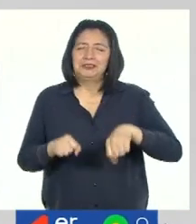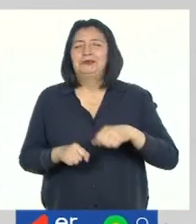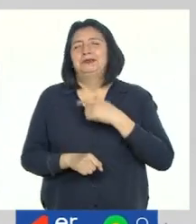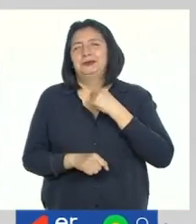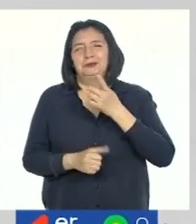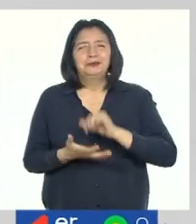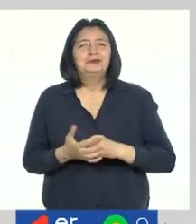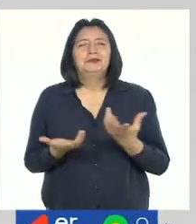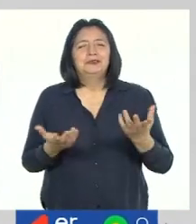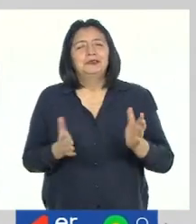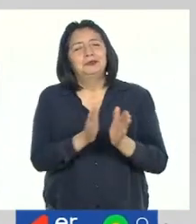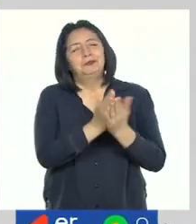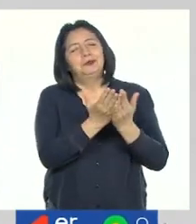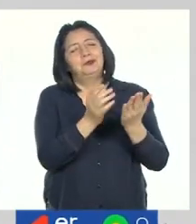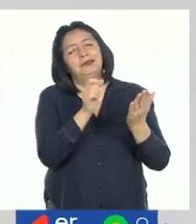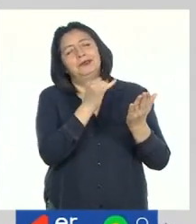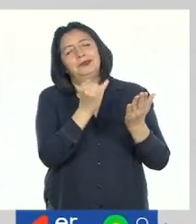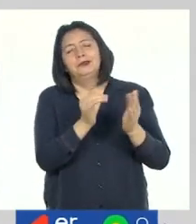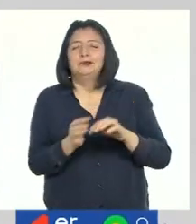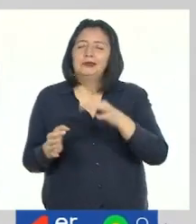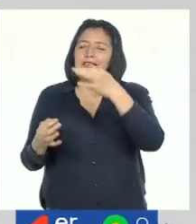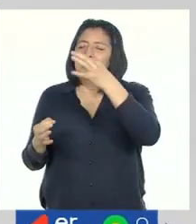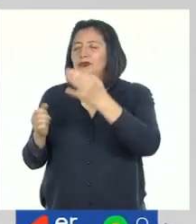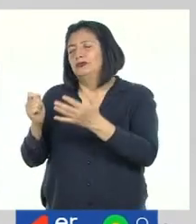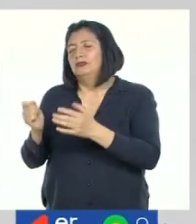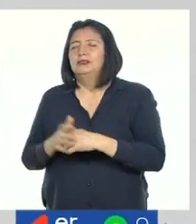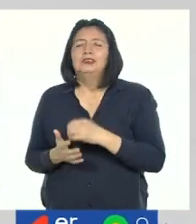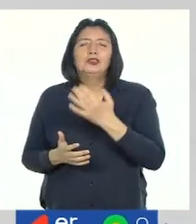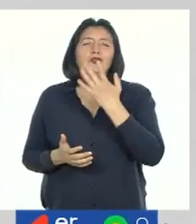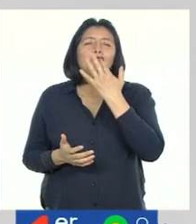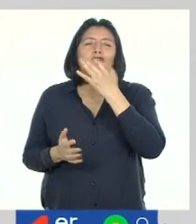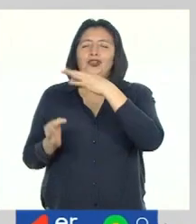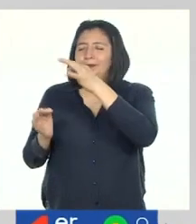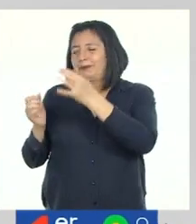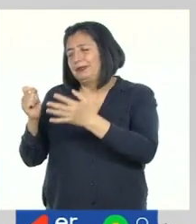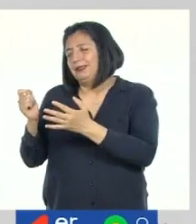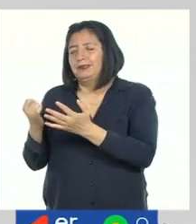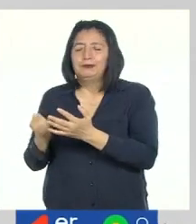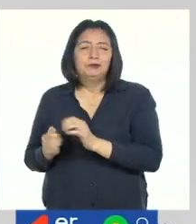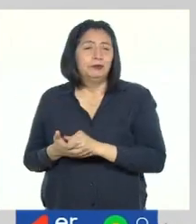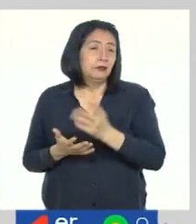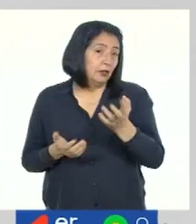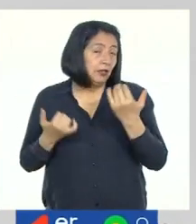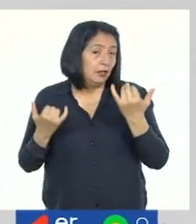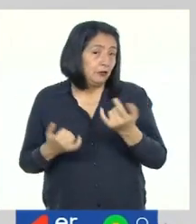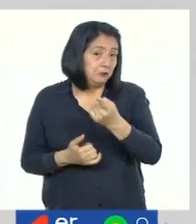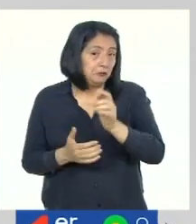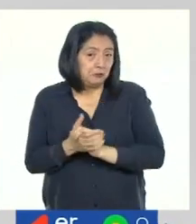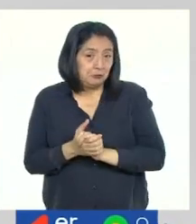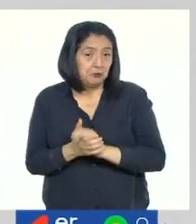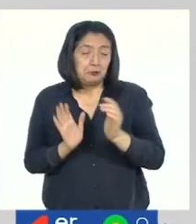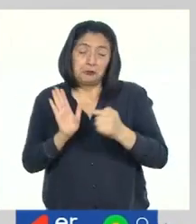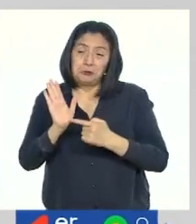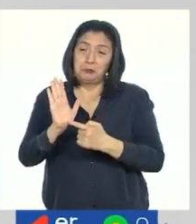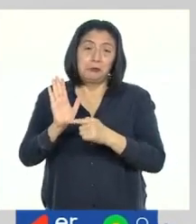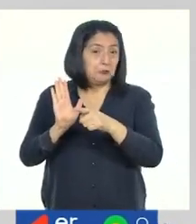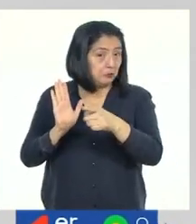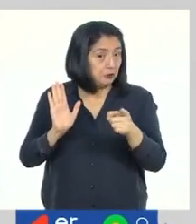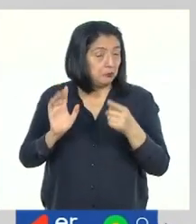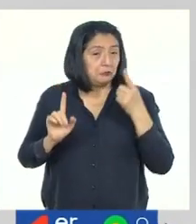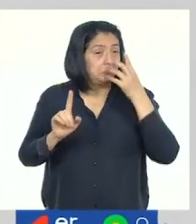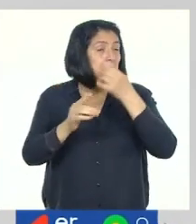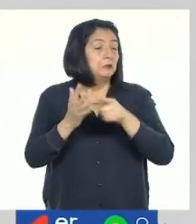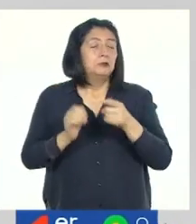dibujar en mis cuadernos, hojas y papeles de colores. Ahora que nuestro amigo nos ha mostrado su